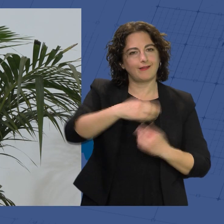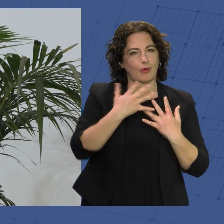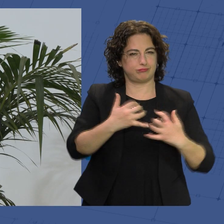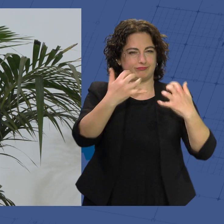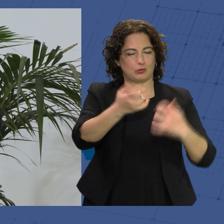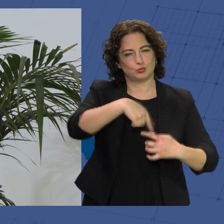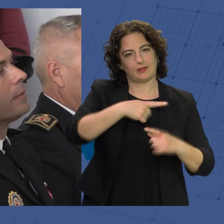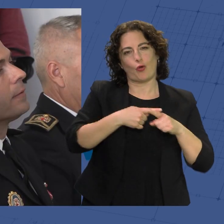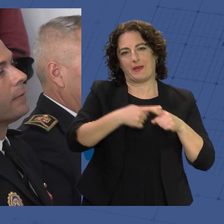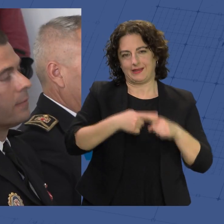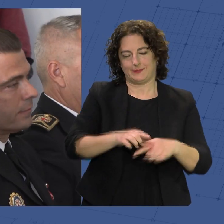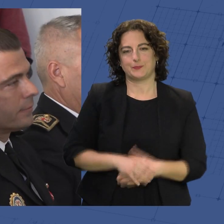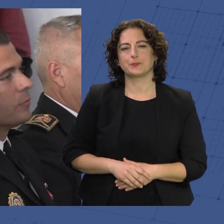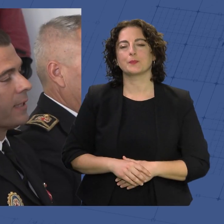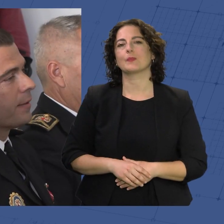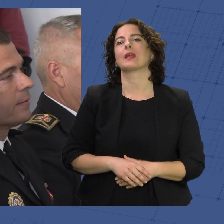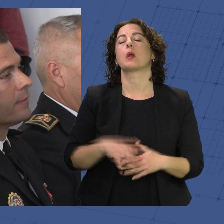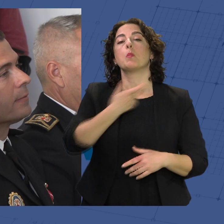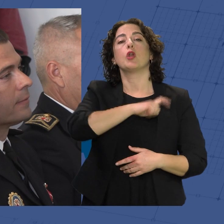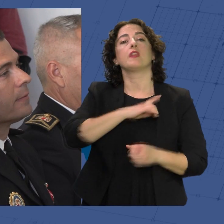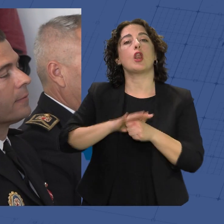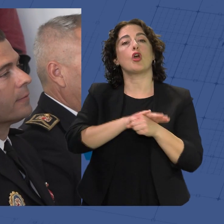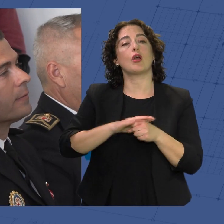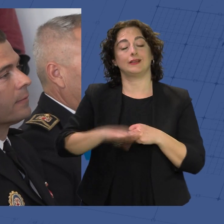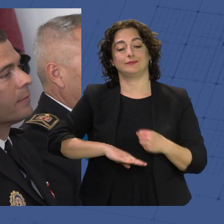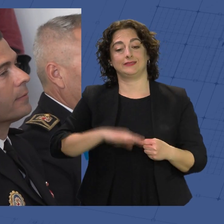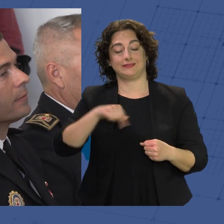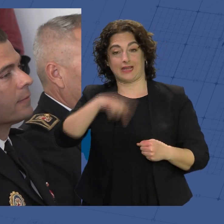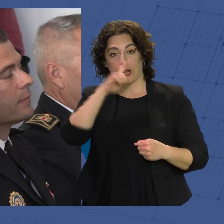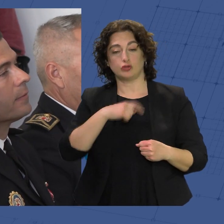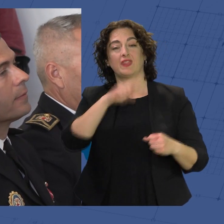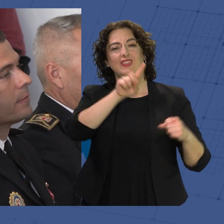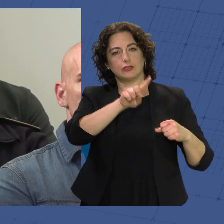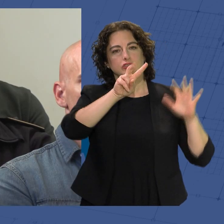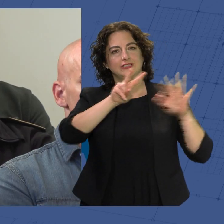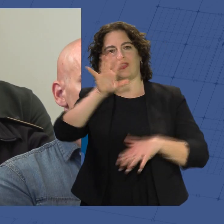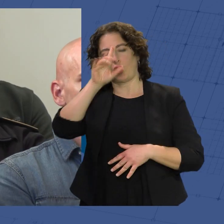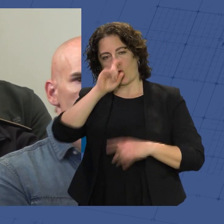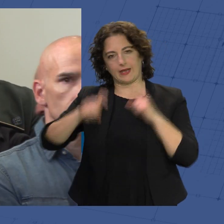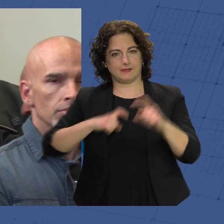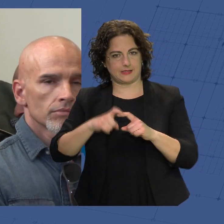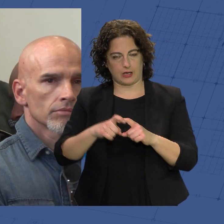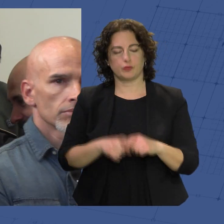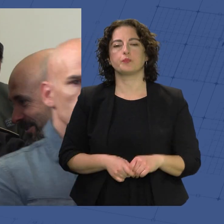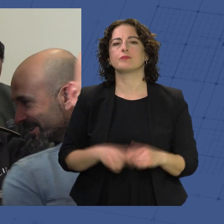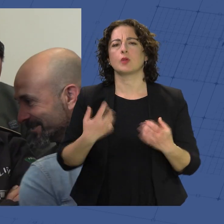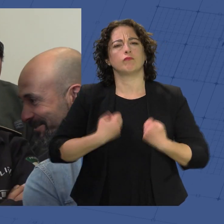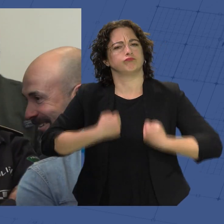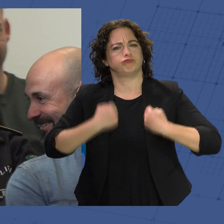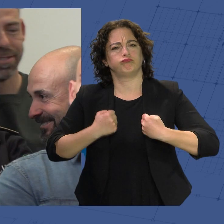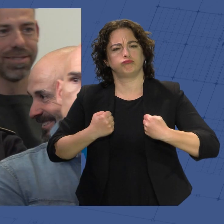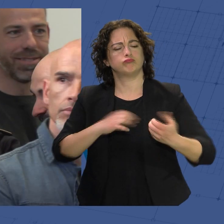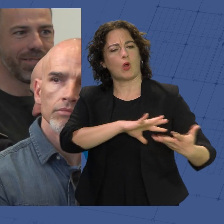conmigo. La Policía Local cumple este año su 175 aniversario y lo hace fortalecida tras